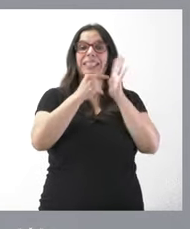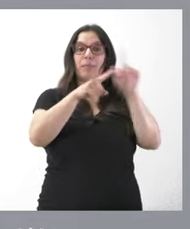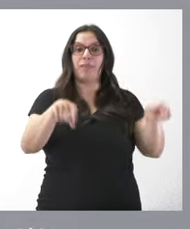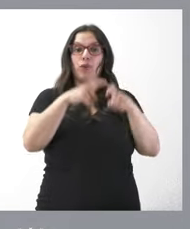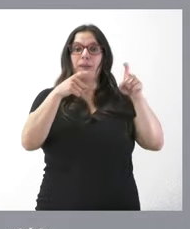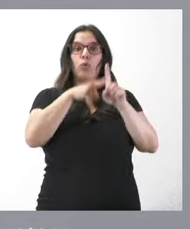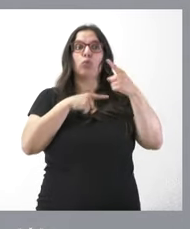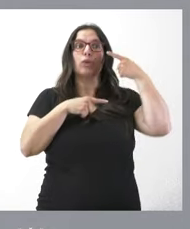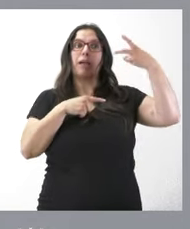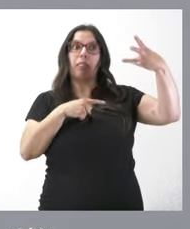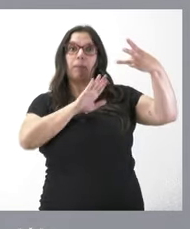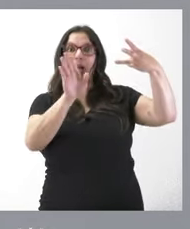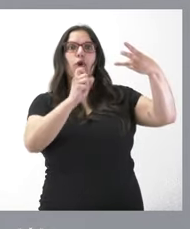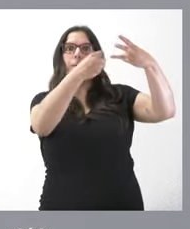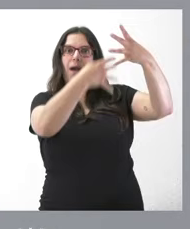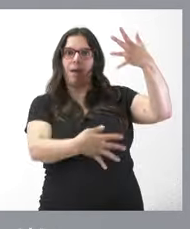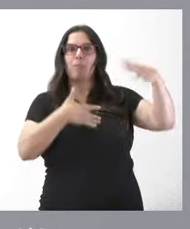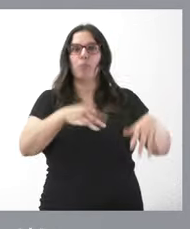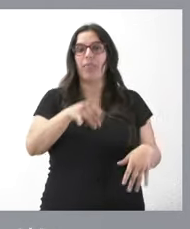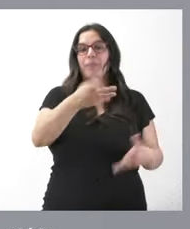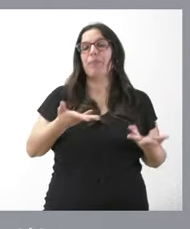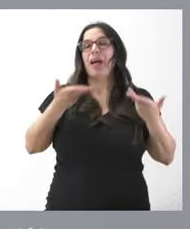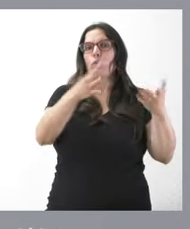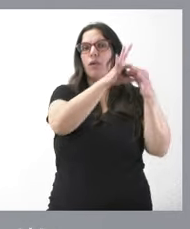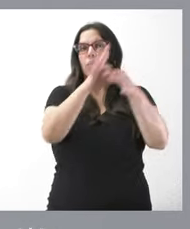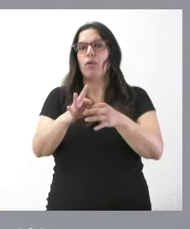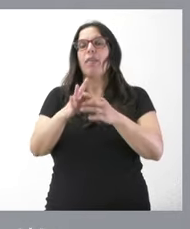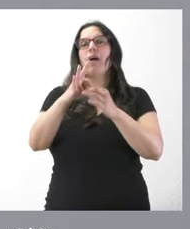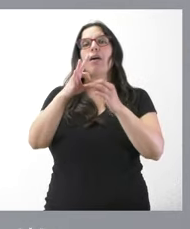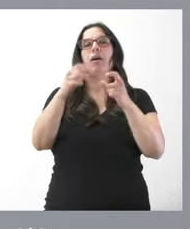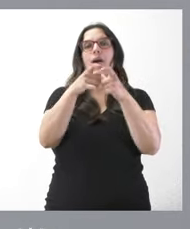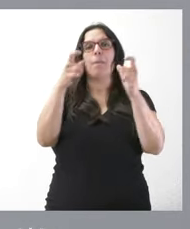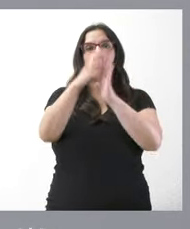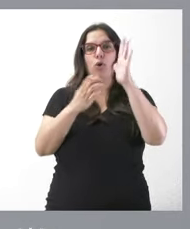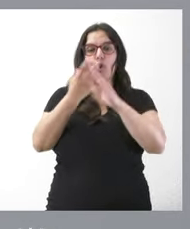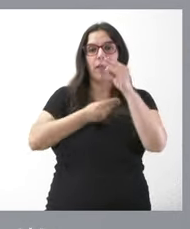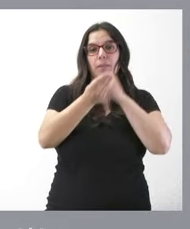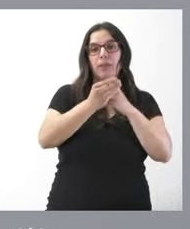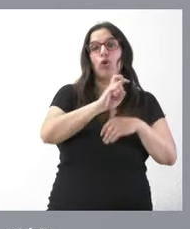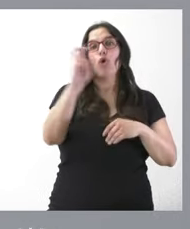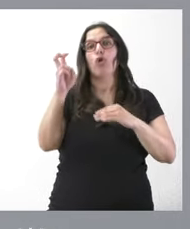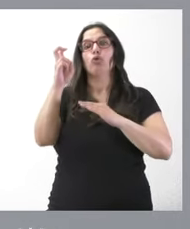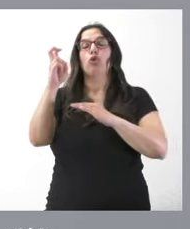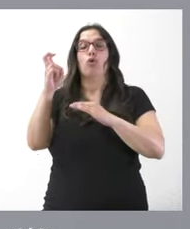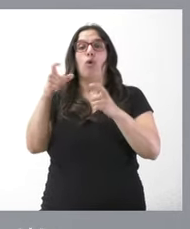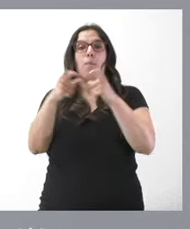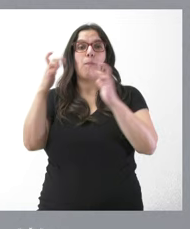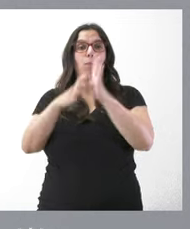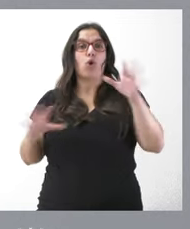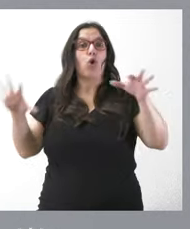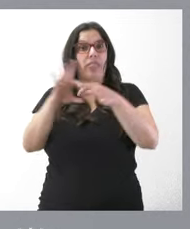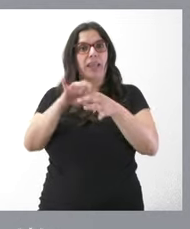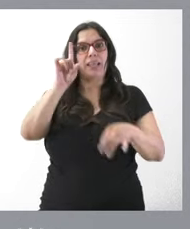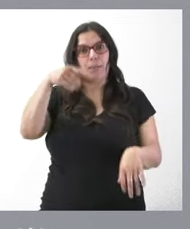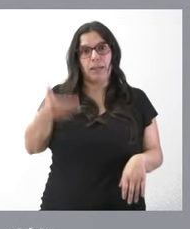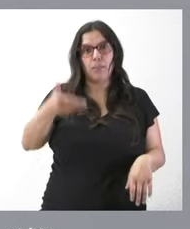más finalidades saben ustedes que están estas ayudas vinculadas a bono nacimiento pero hay un bono concilia que también es muy importante